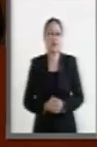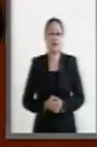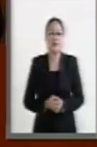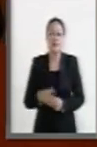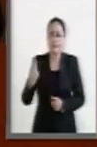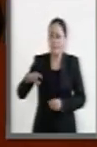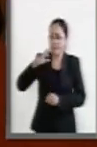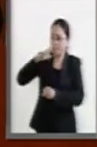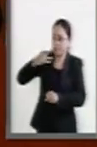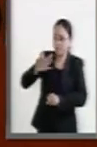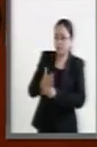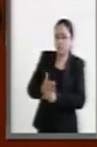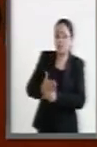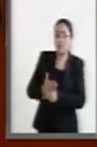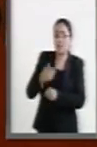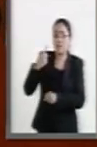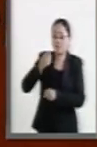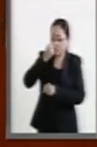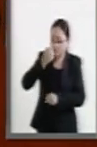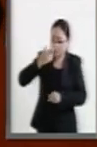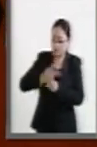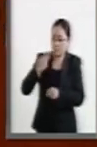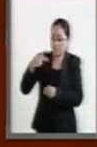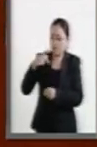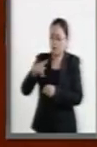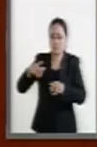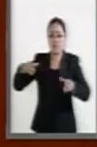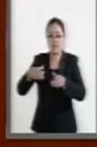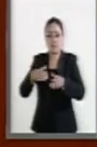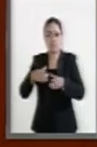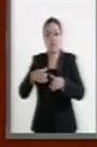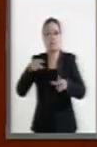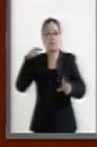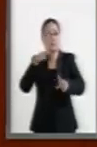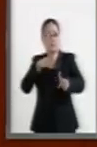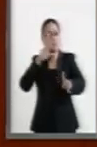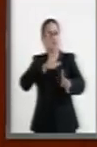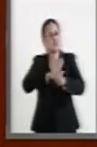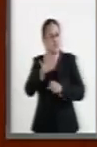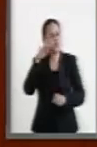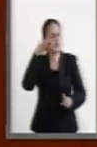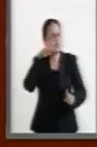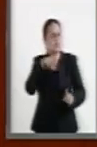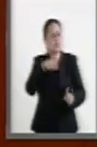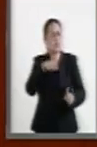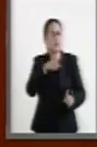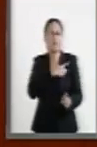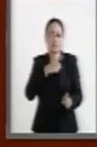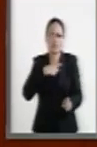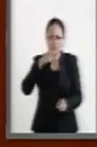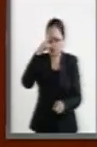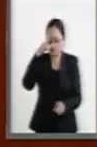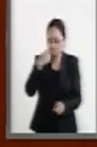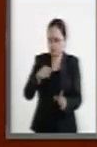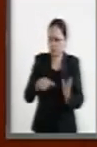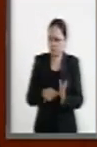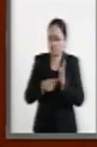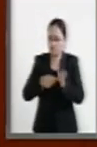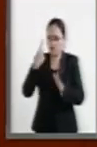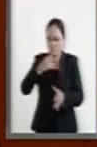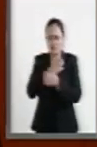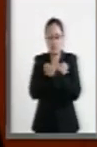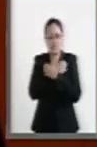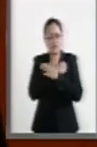responsabilidad que recae en la Secretaría a su cargo y que tiene como principal objetivo construir un México con educación de calidad.